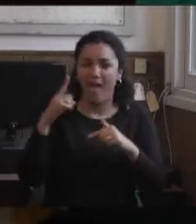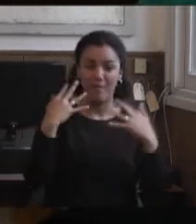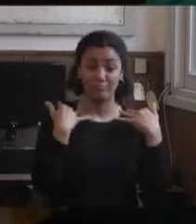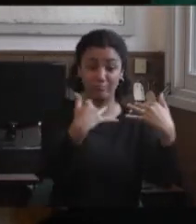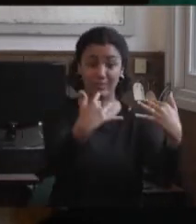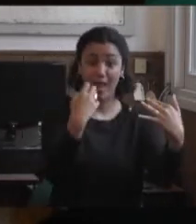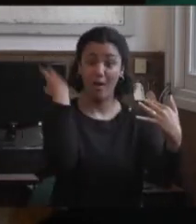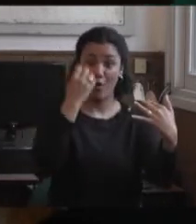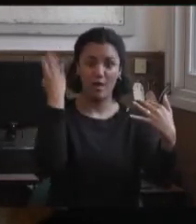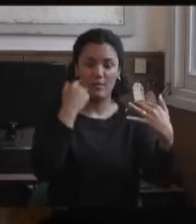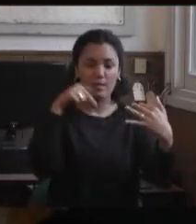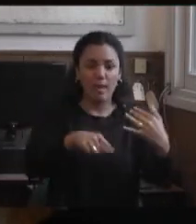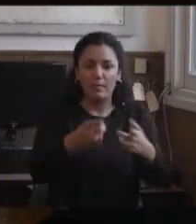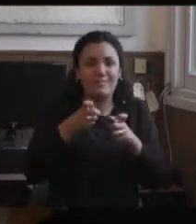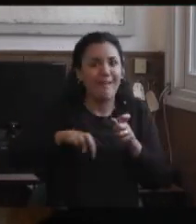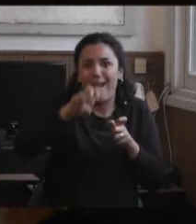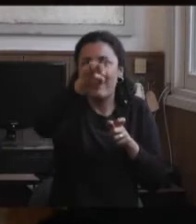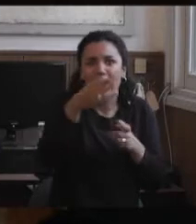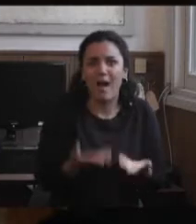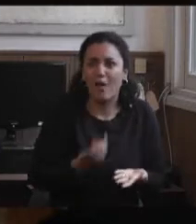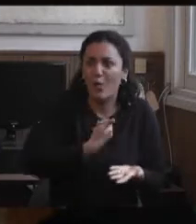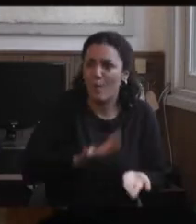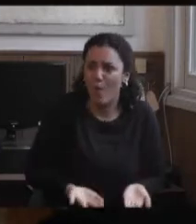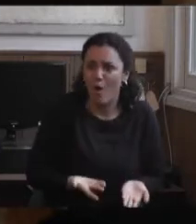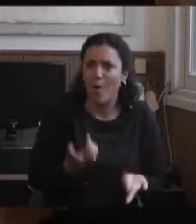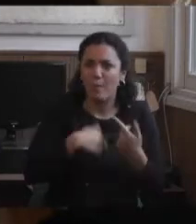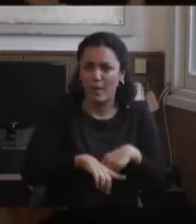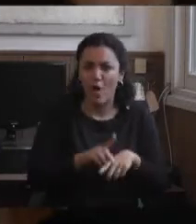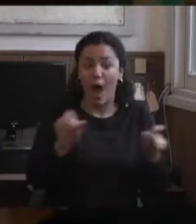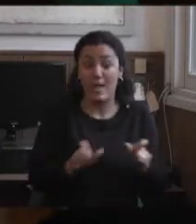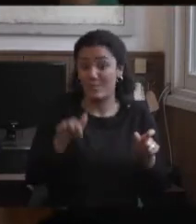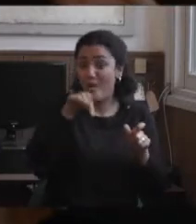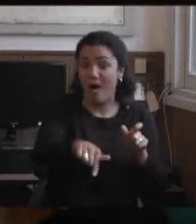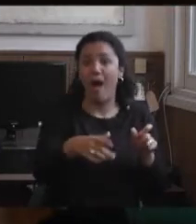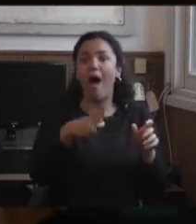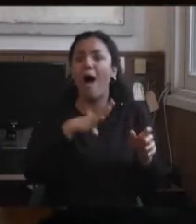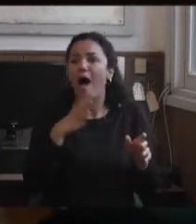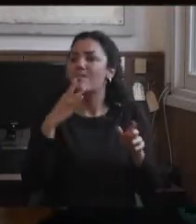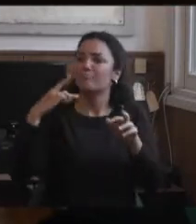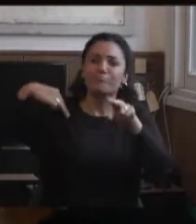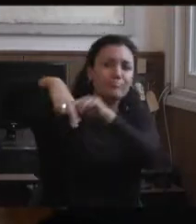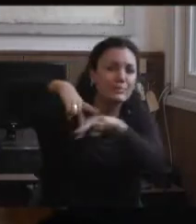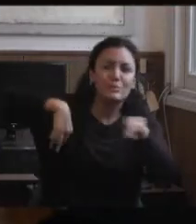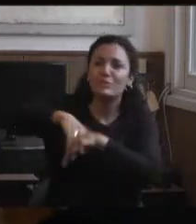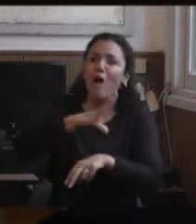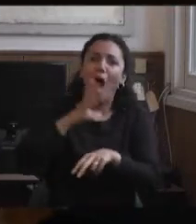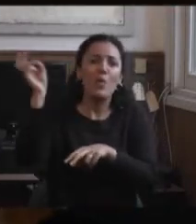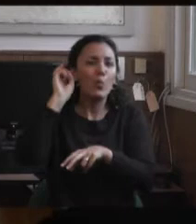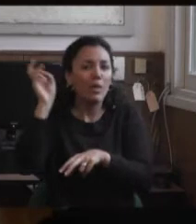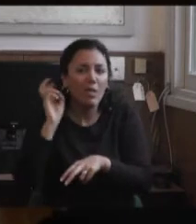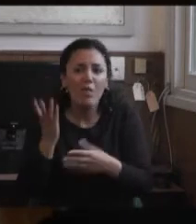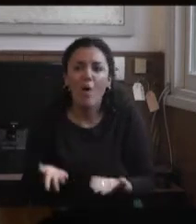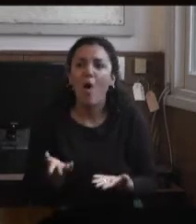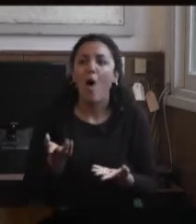escalera y no se podía. Entonces, ¿qué es llegado? ¿Que alguien queda afuera? ¿O que haya un poco de ruido, un poco de circulación? No, definitivamente